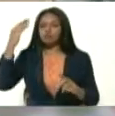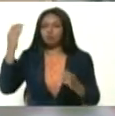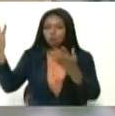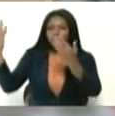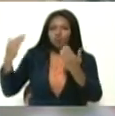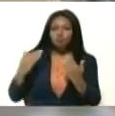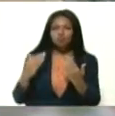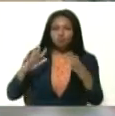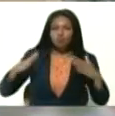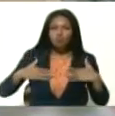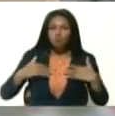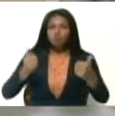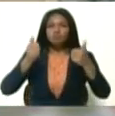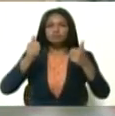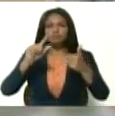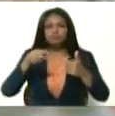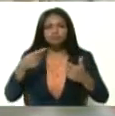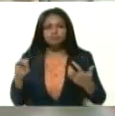venida salvadora?